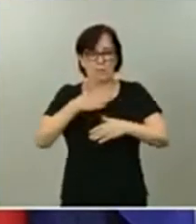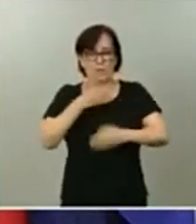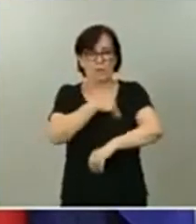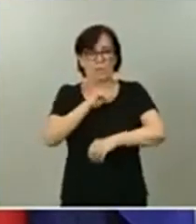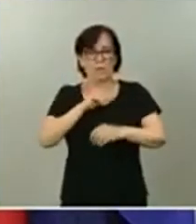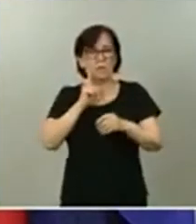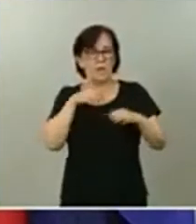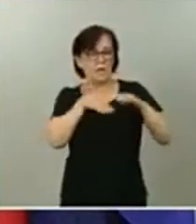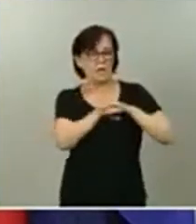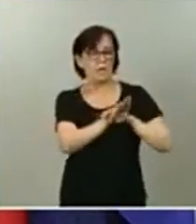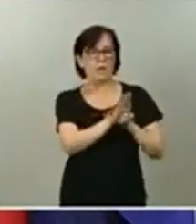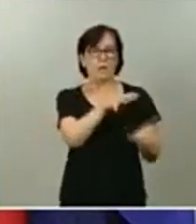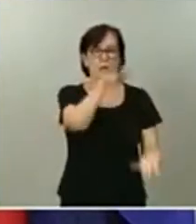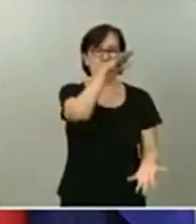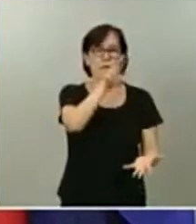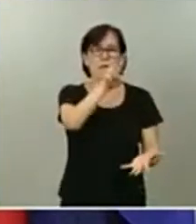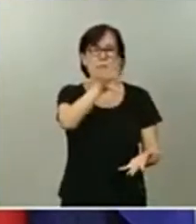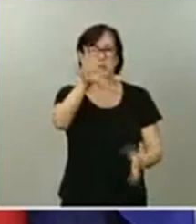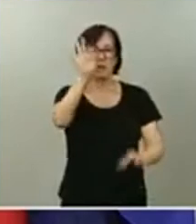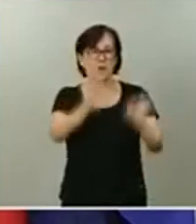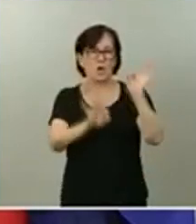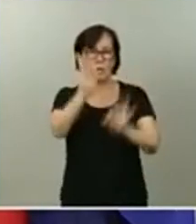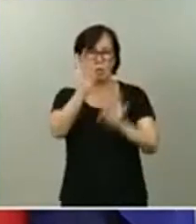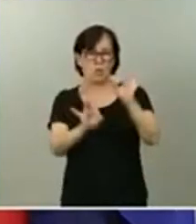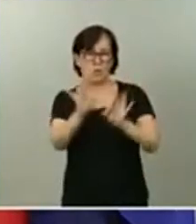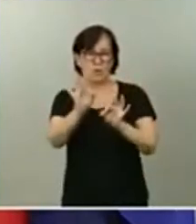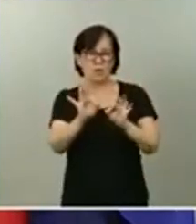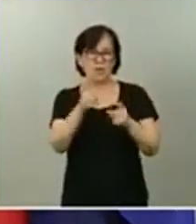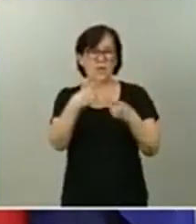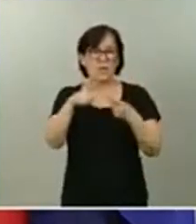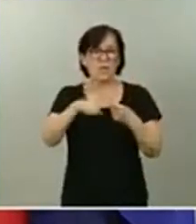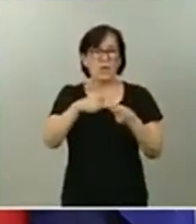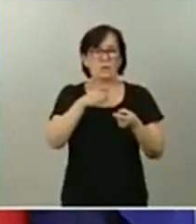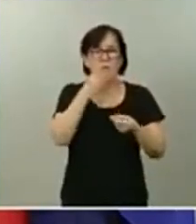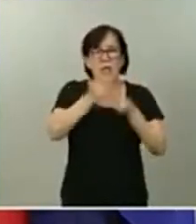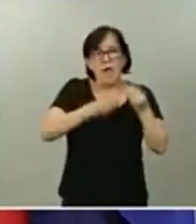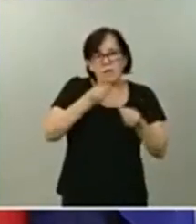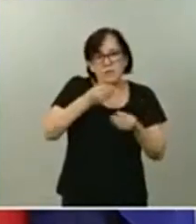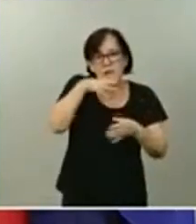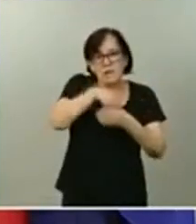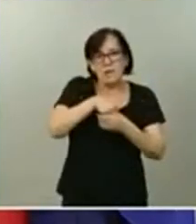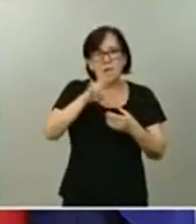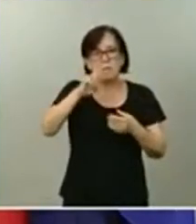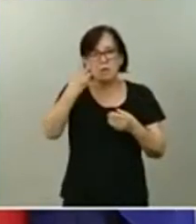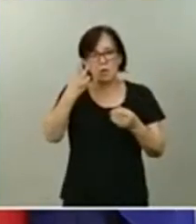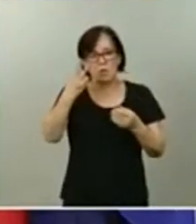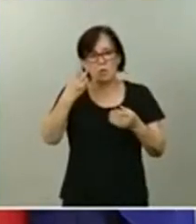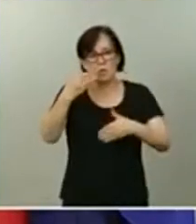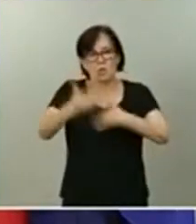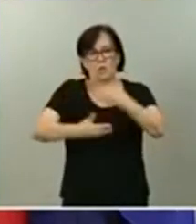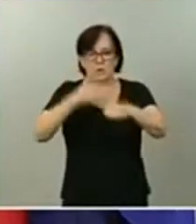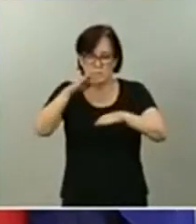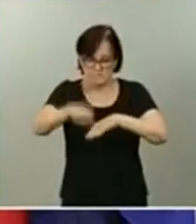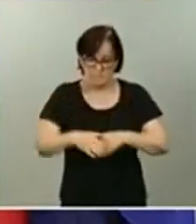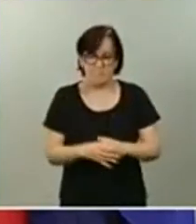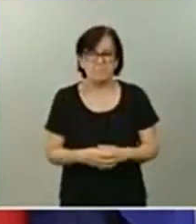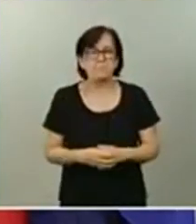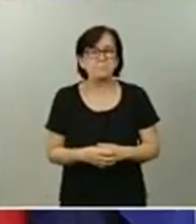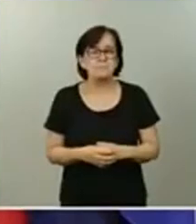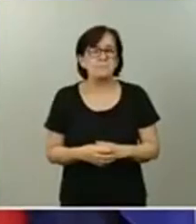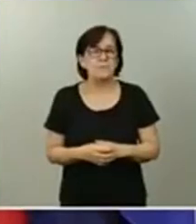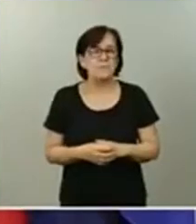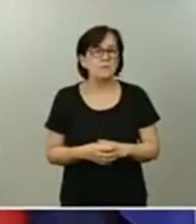equivalente al 25% de estos consumos para hacer un segundo escalón de reserva estratégica. En cuarto